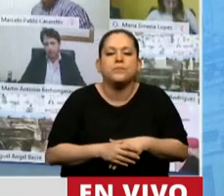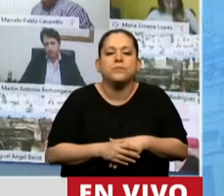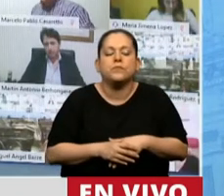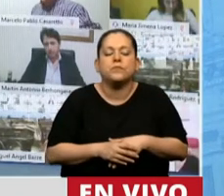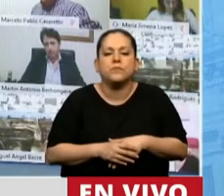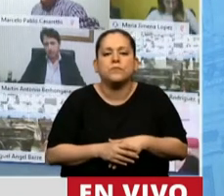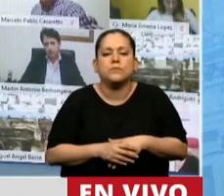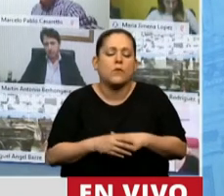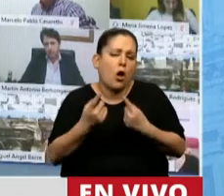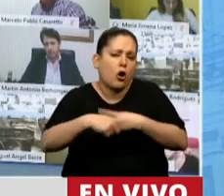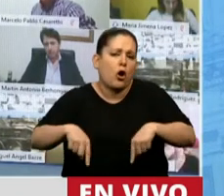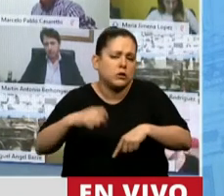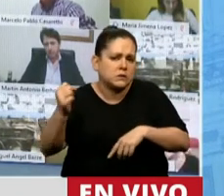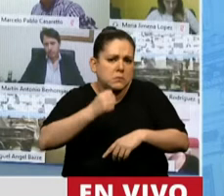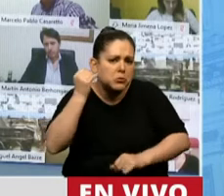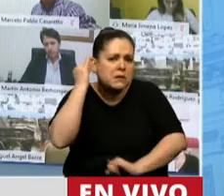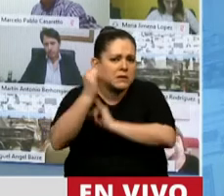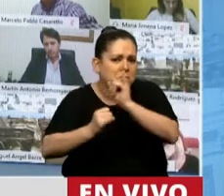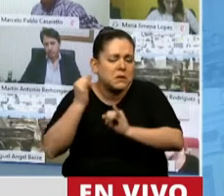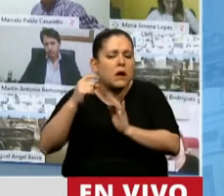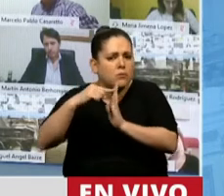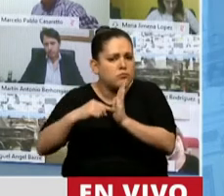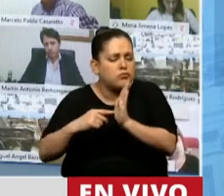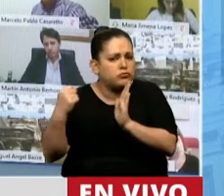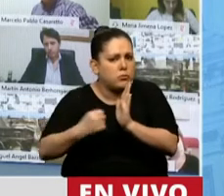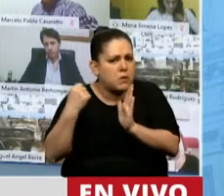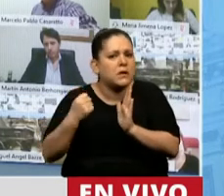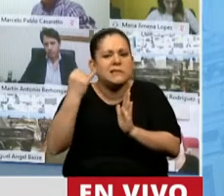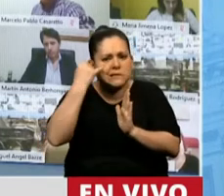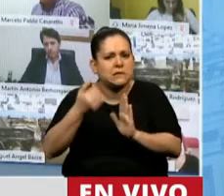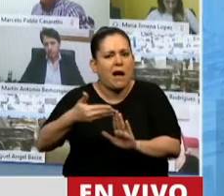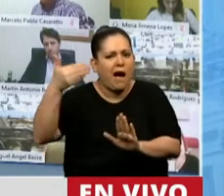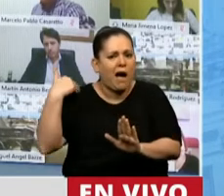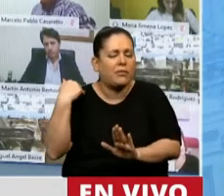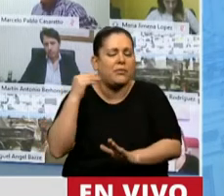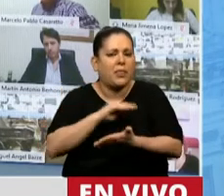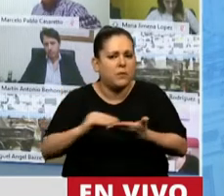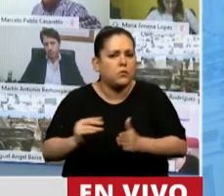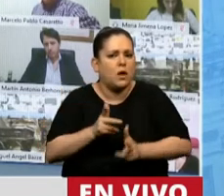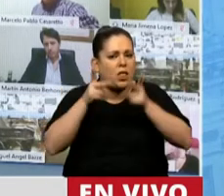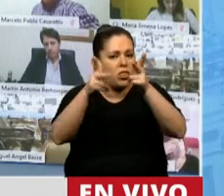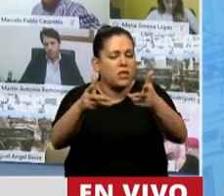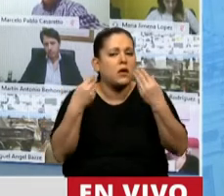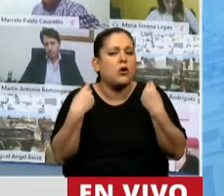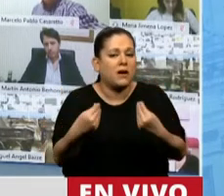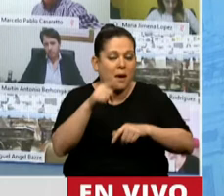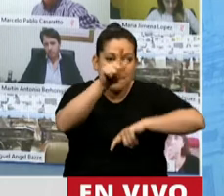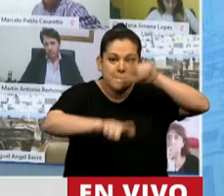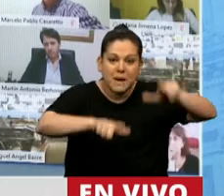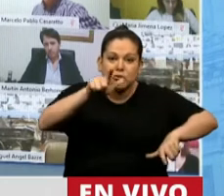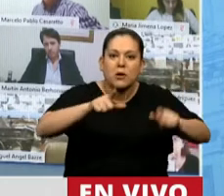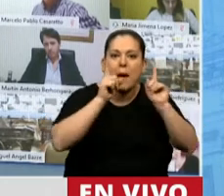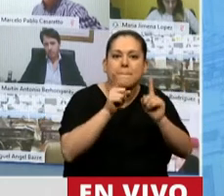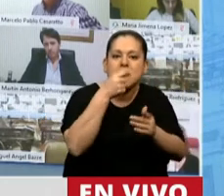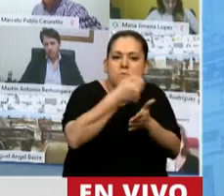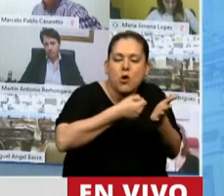Punto a resaltar, claro, y lo dijo alguno de los diputados preopinantes, esta ley defiende además a los activistas, defiende a los